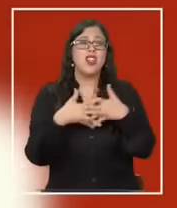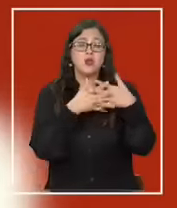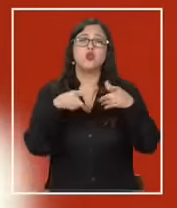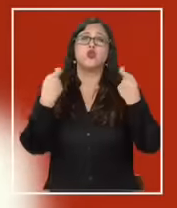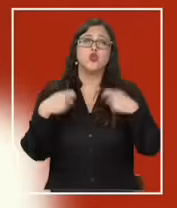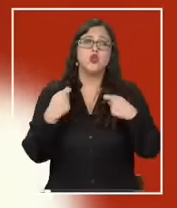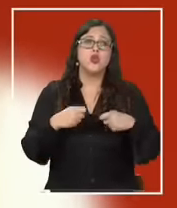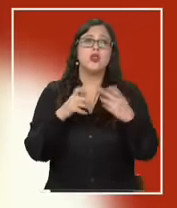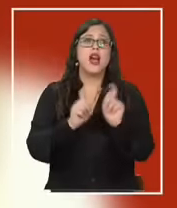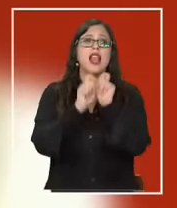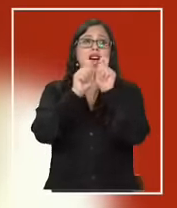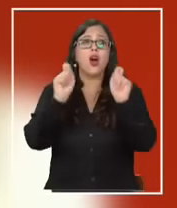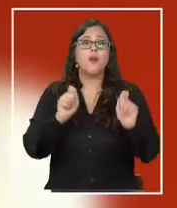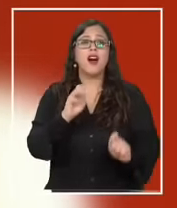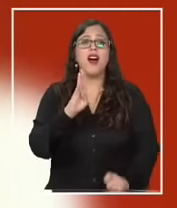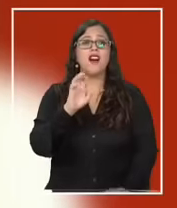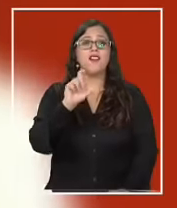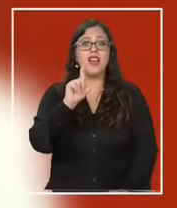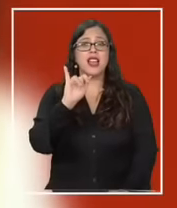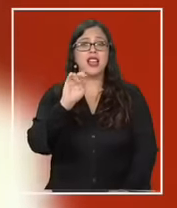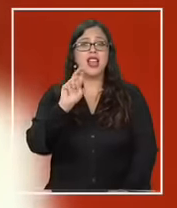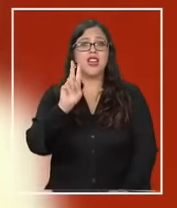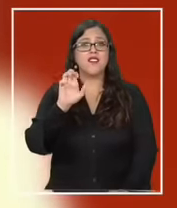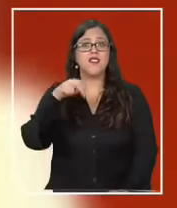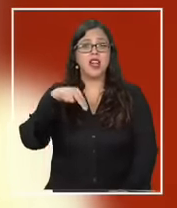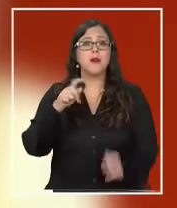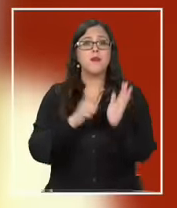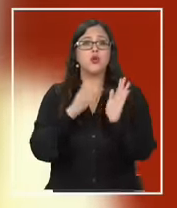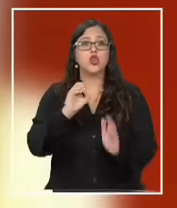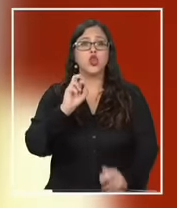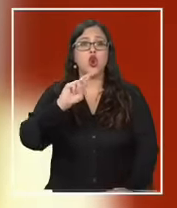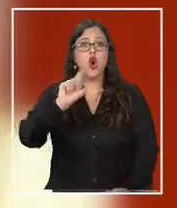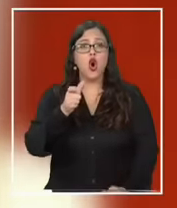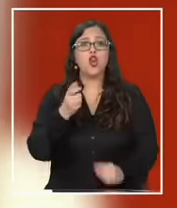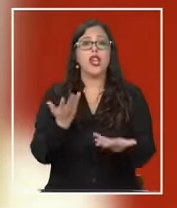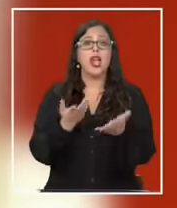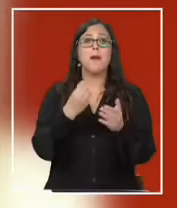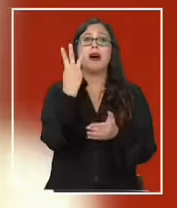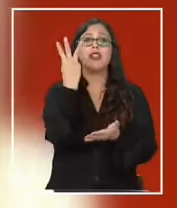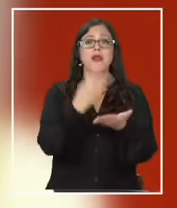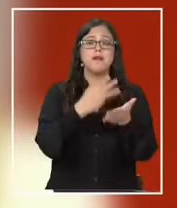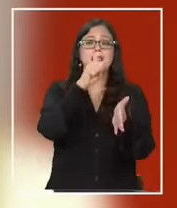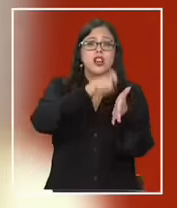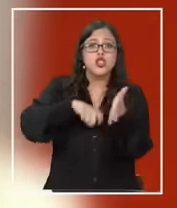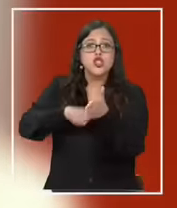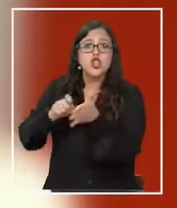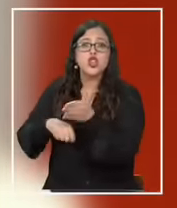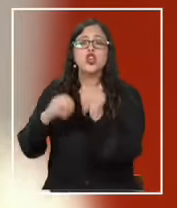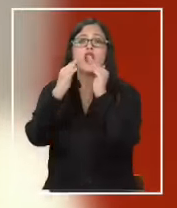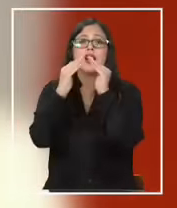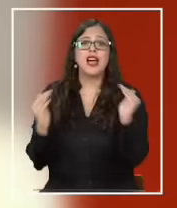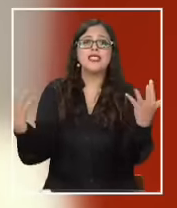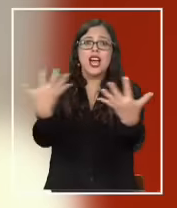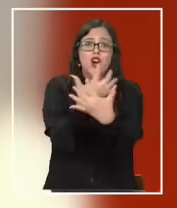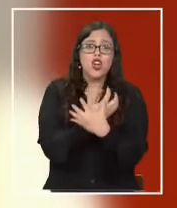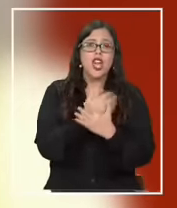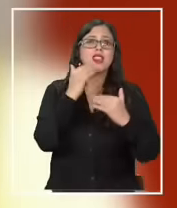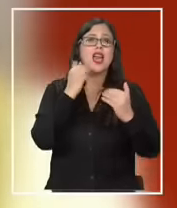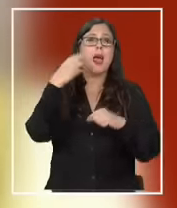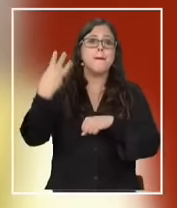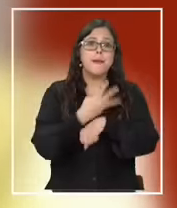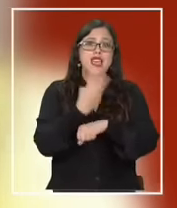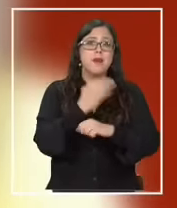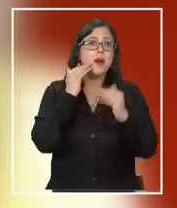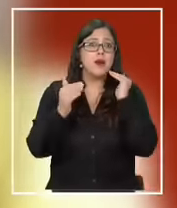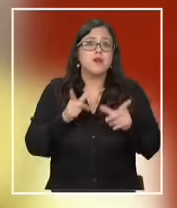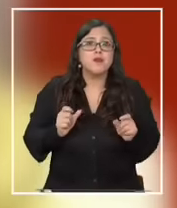la campaña de Believing.org para recolectar 3.000 socios para poder tener una casa de acogida en Miami para niños que por su